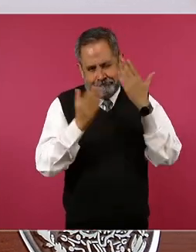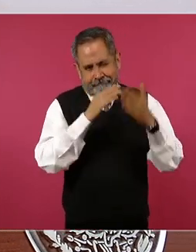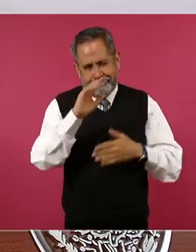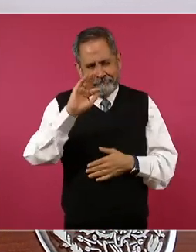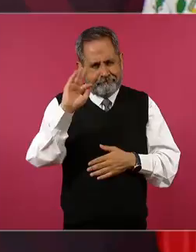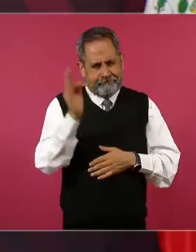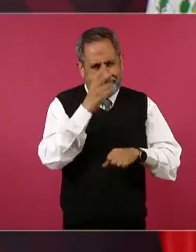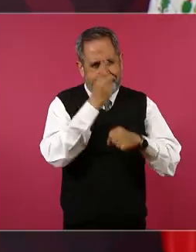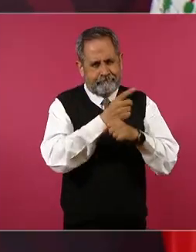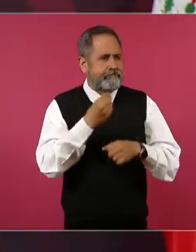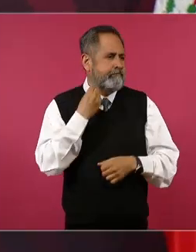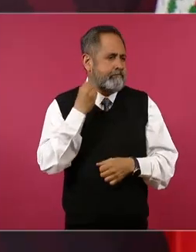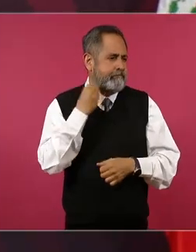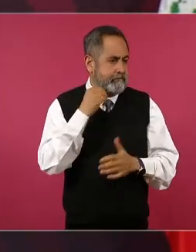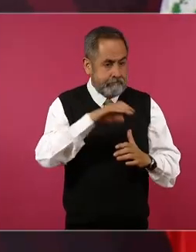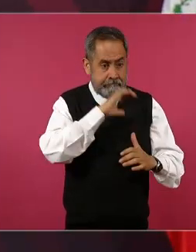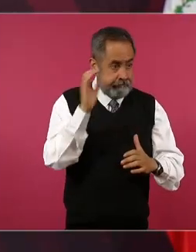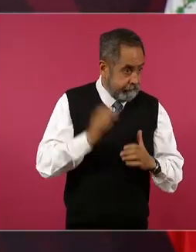derecho,